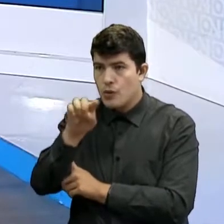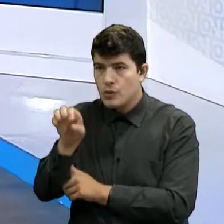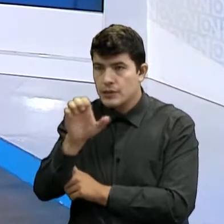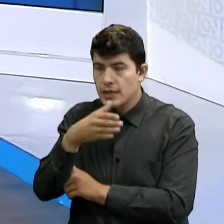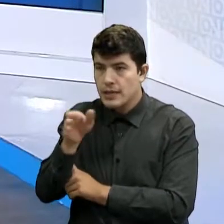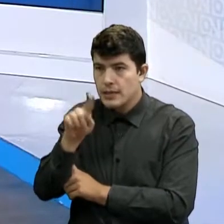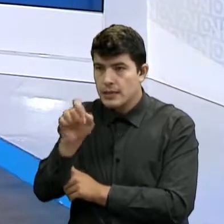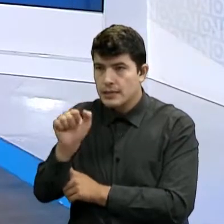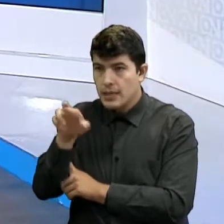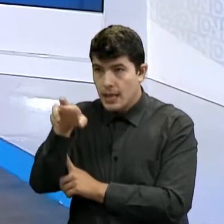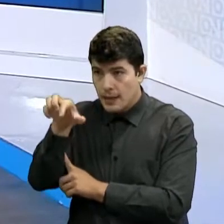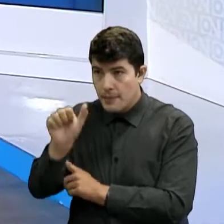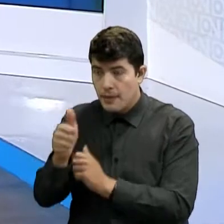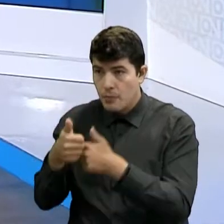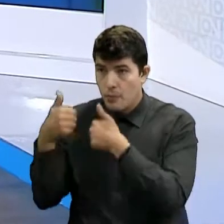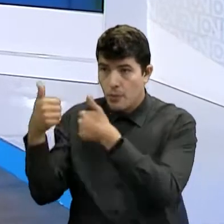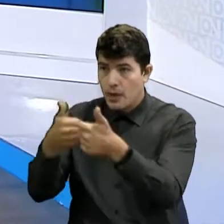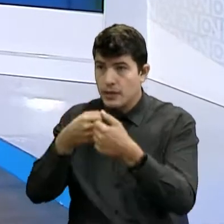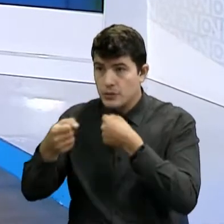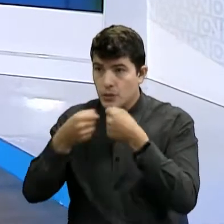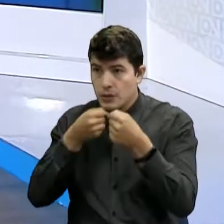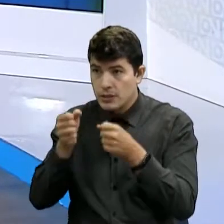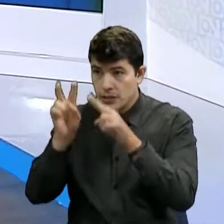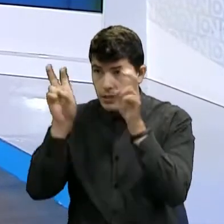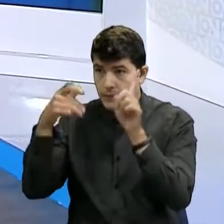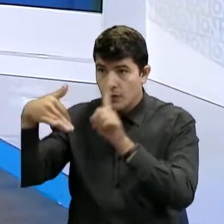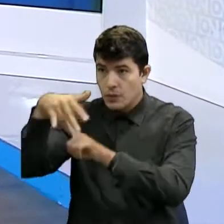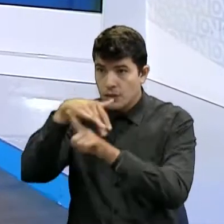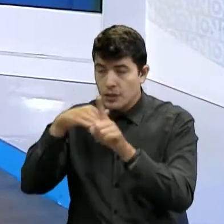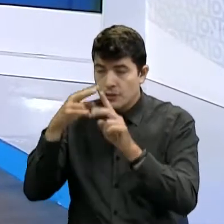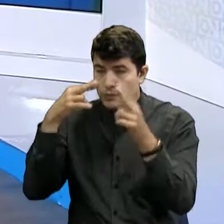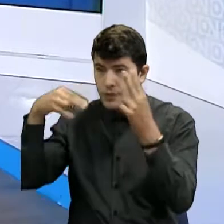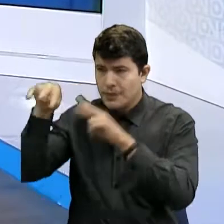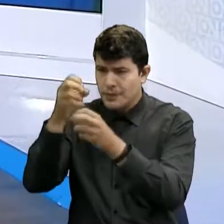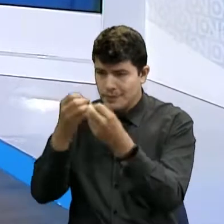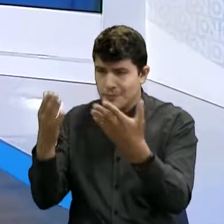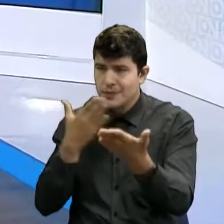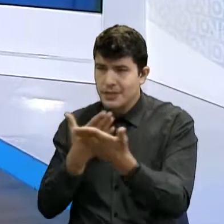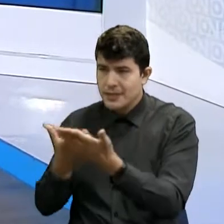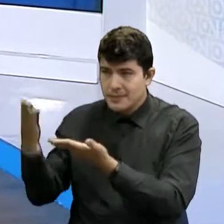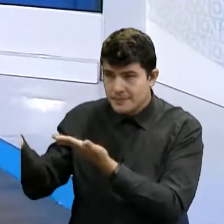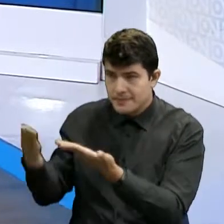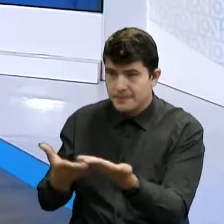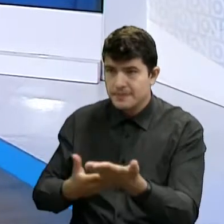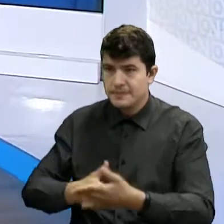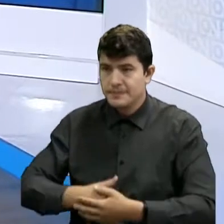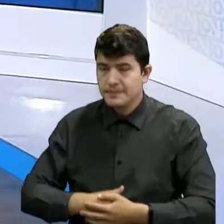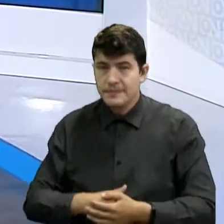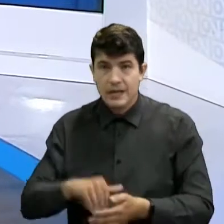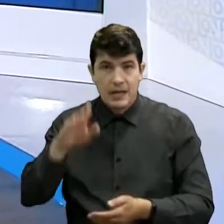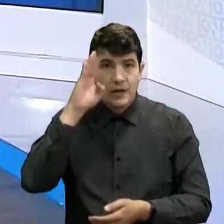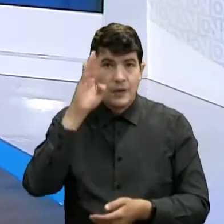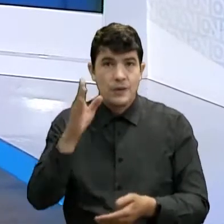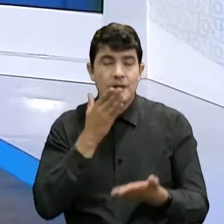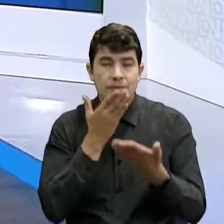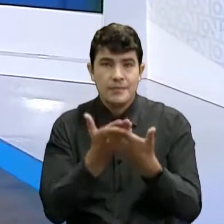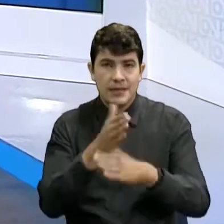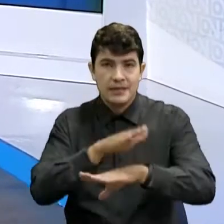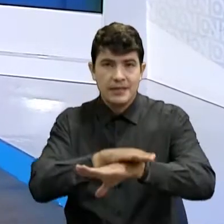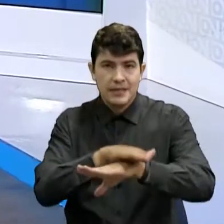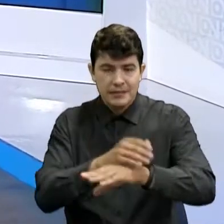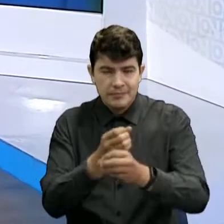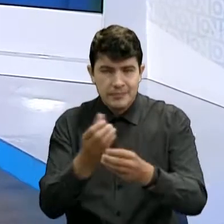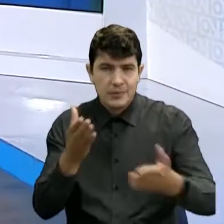noticias y muy positivas para el sector del turismo. Senador, buenas tardes y gracias por estar a esta hora con nosotros. Sergio, muchas gracias. Un placer